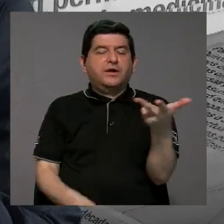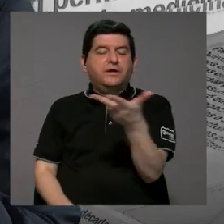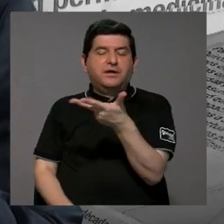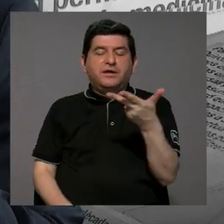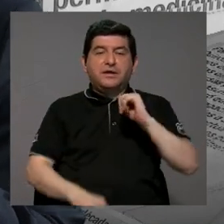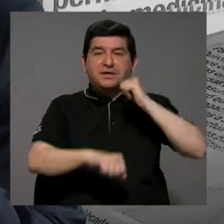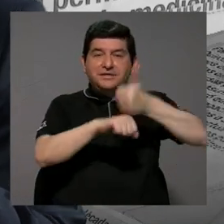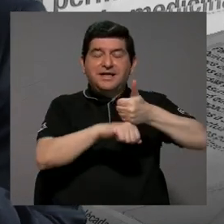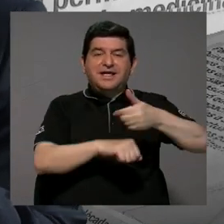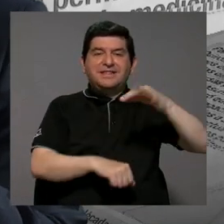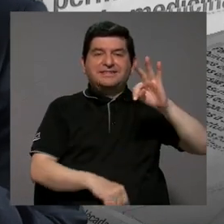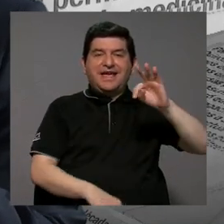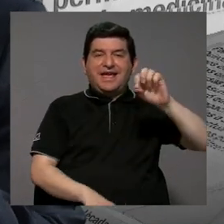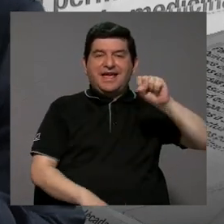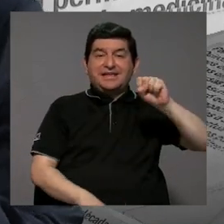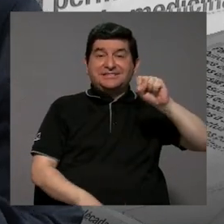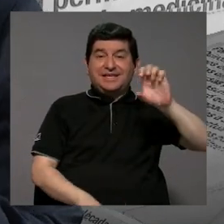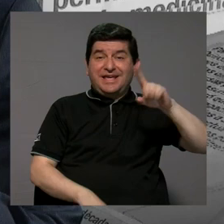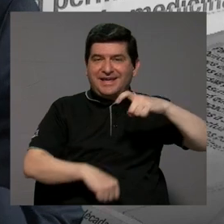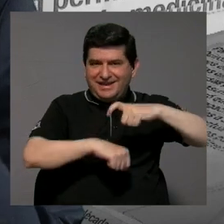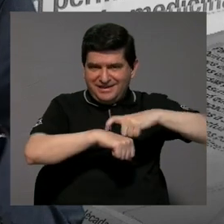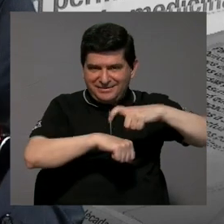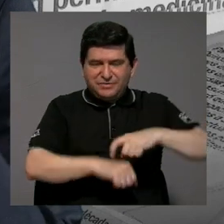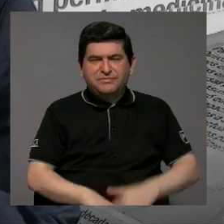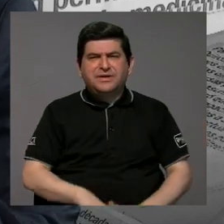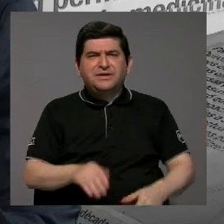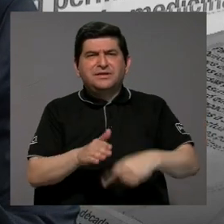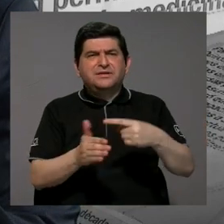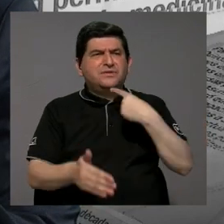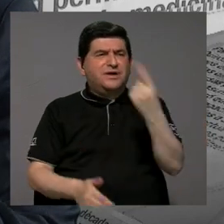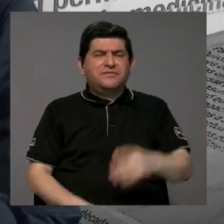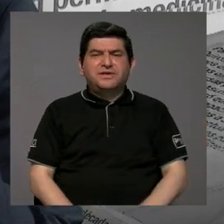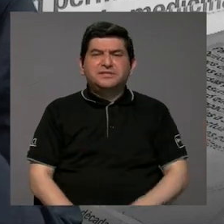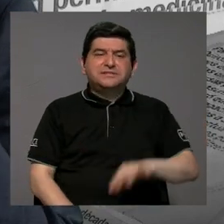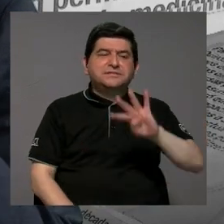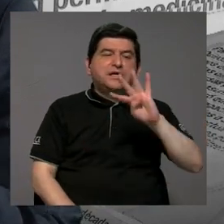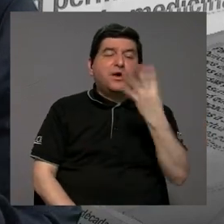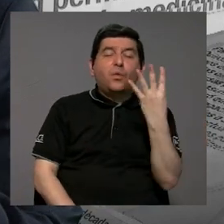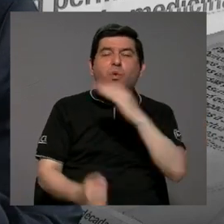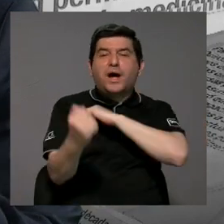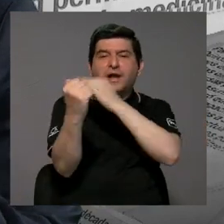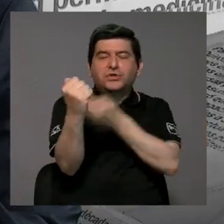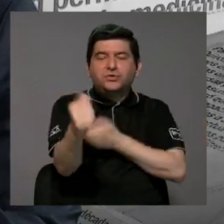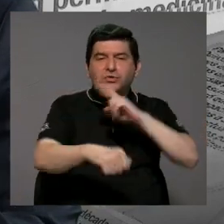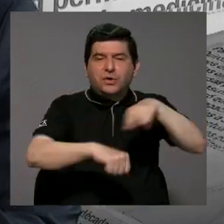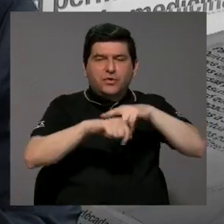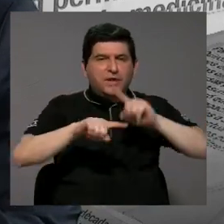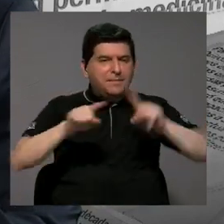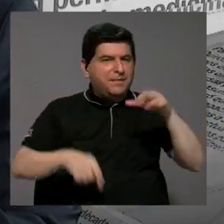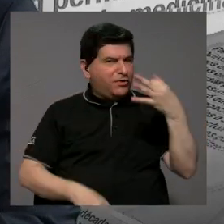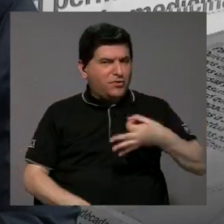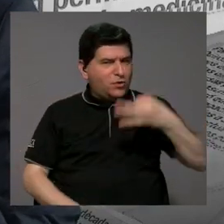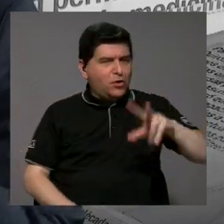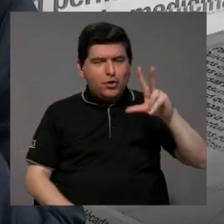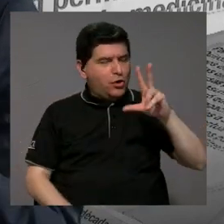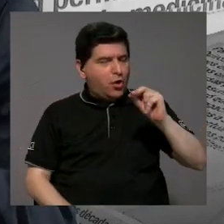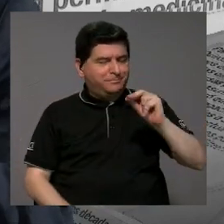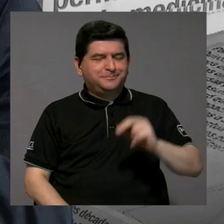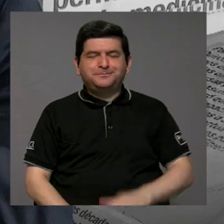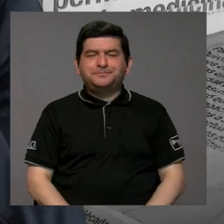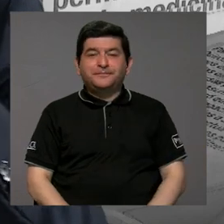Y ahí se crea el Tribunal Supremo de Elecciones, que por eso a veces decimos que es como el cuarto poder de la República, aunque formalmente no lo es.